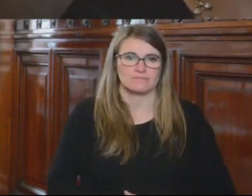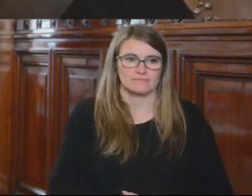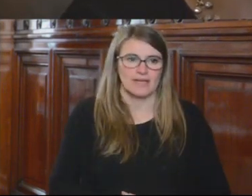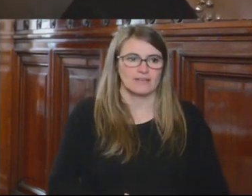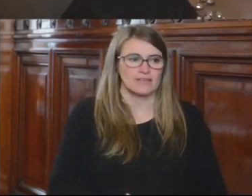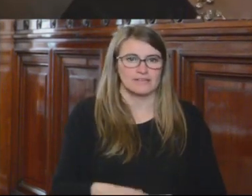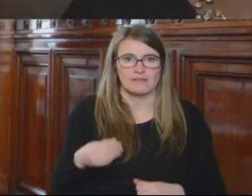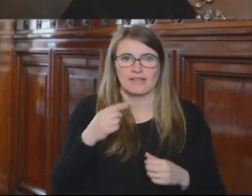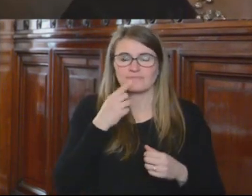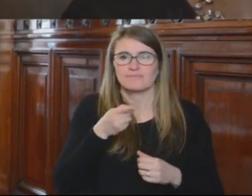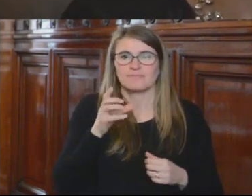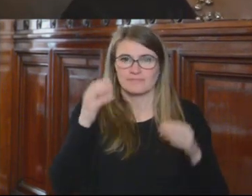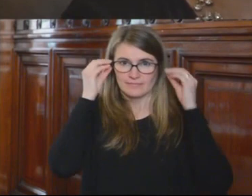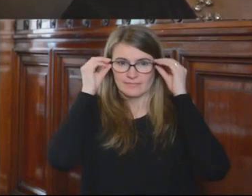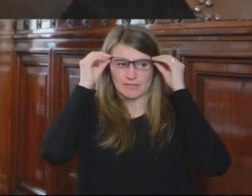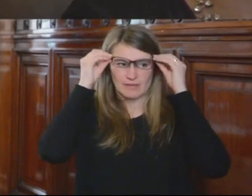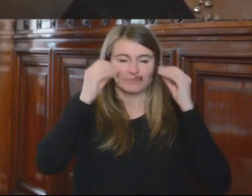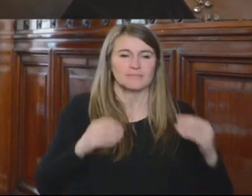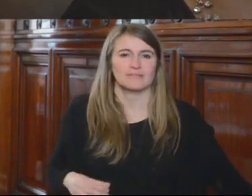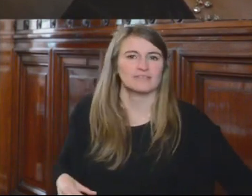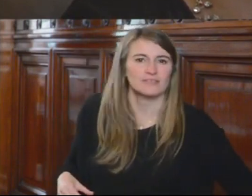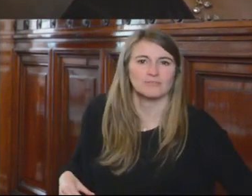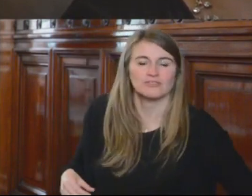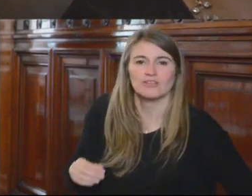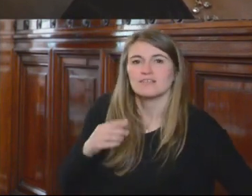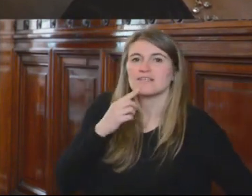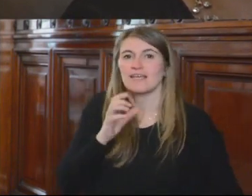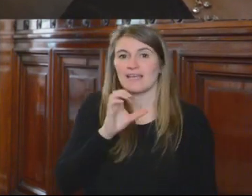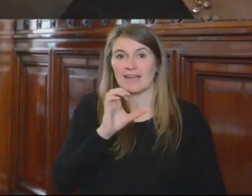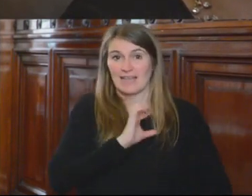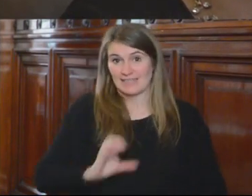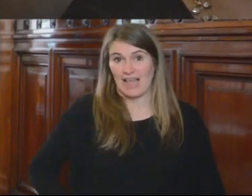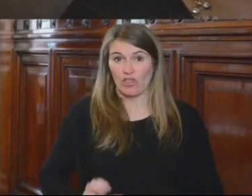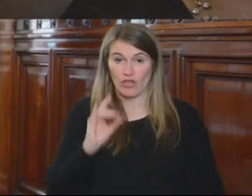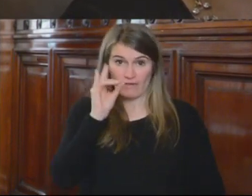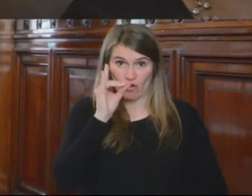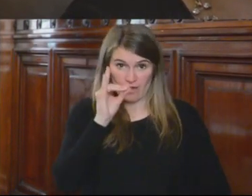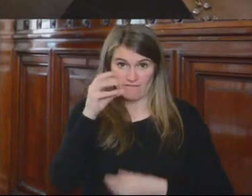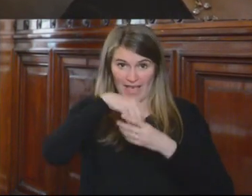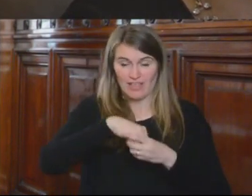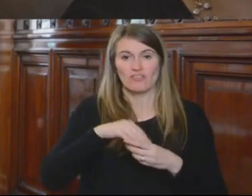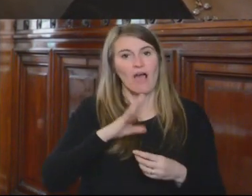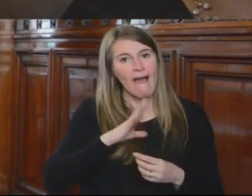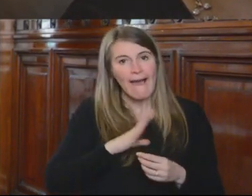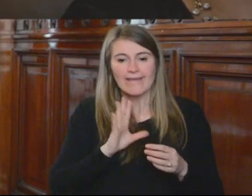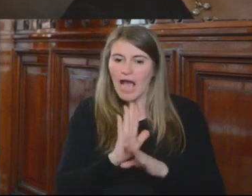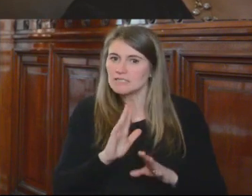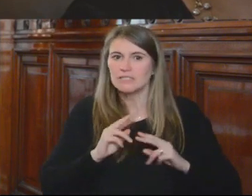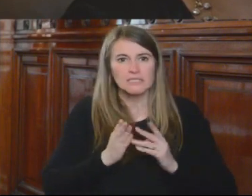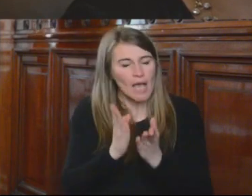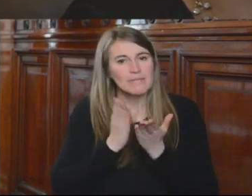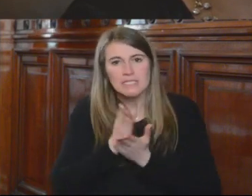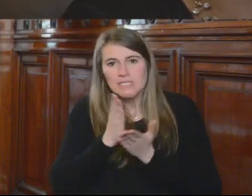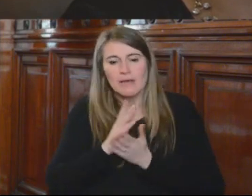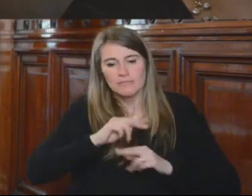señores comisionados, que hoy el Estado Plurinacional de Bolivia viene implementando una política sistemática de destrucción